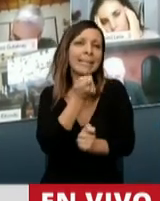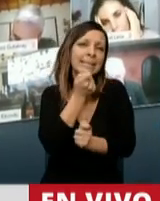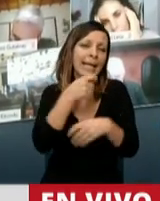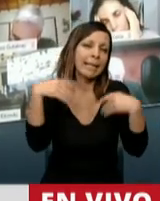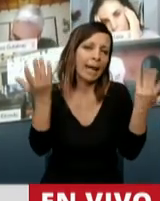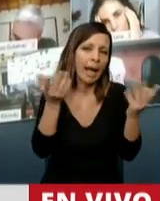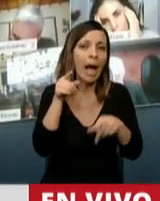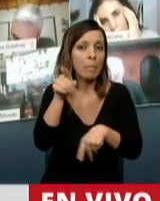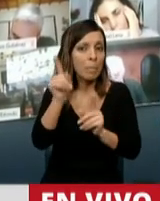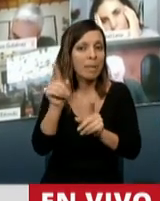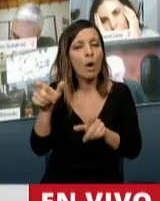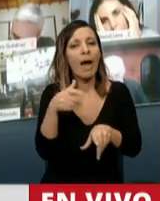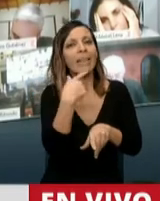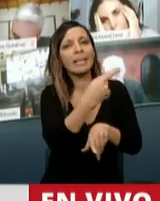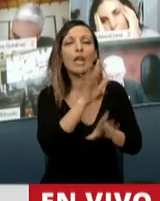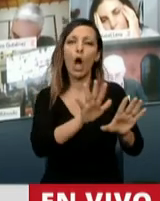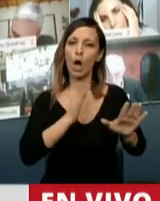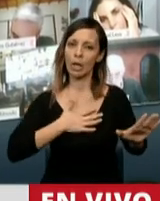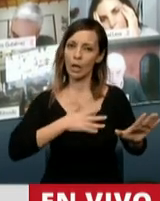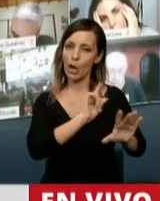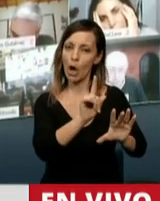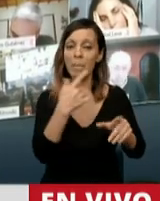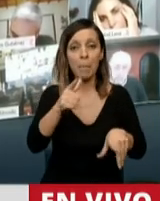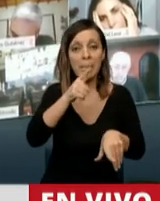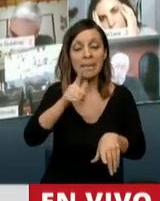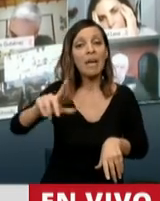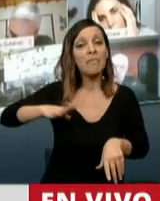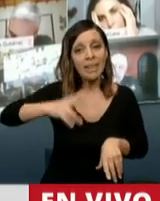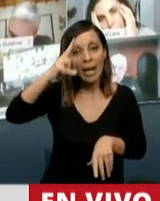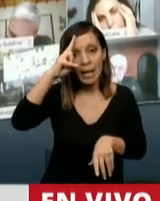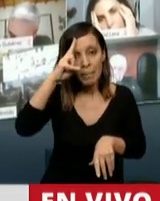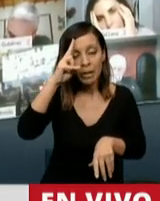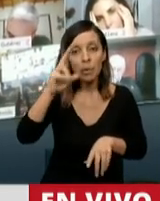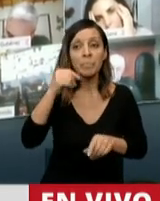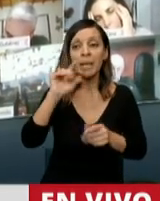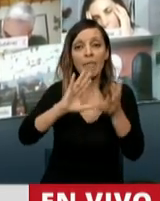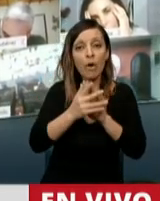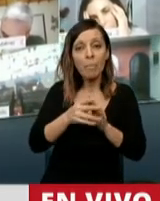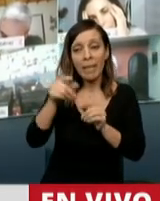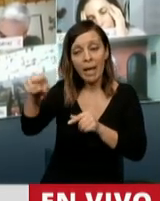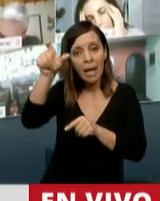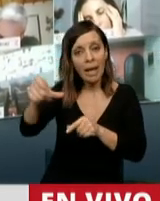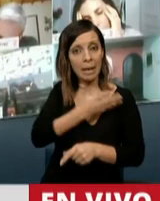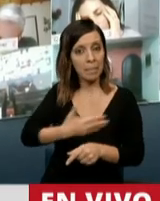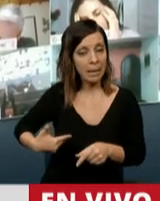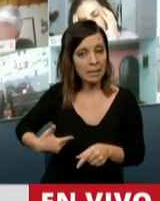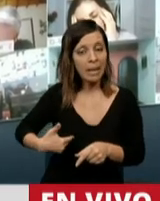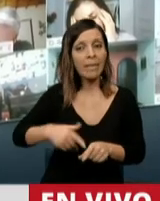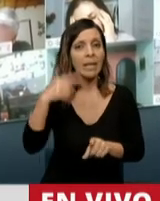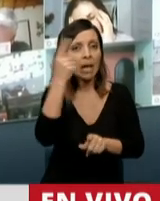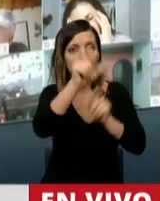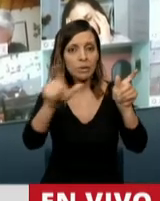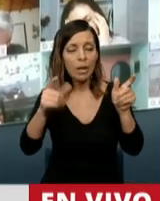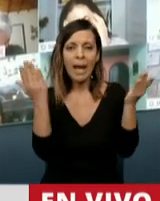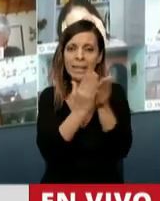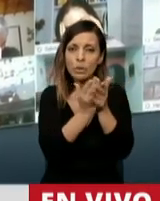y usted mismo lo llamó a ponerse en orden. Pero me parece una falta de respeto a quien le habla y un montón de representados que estudiando